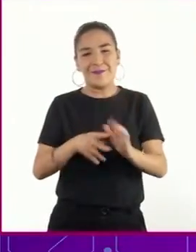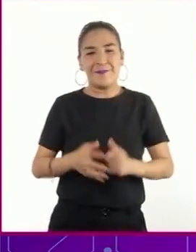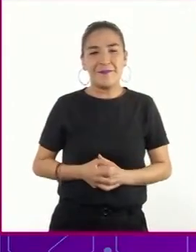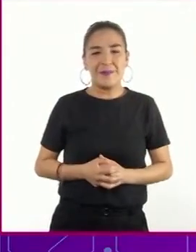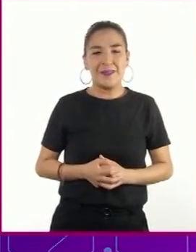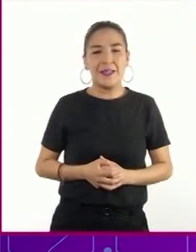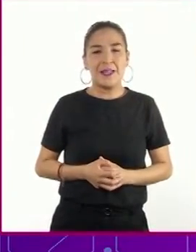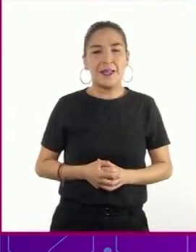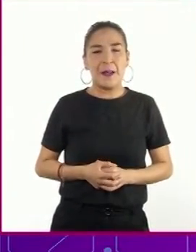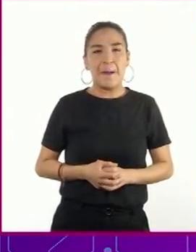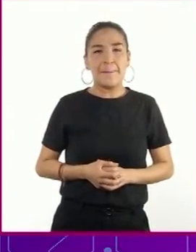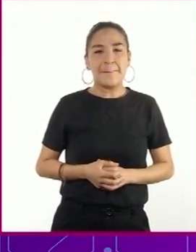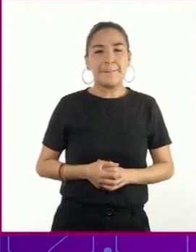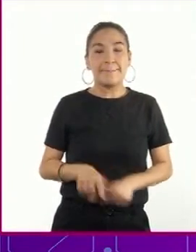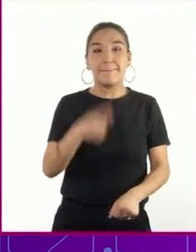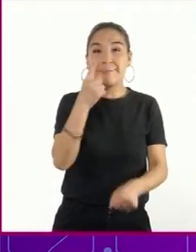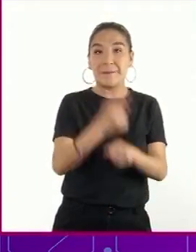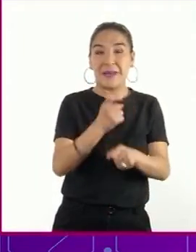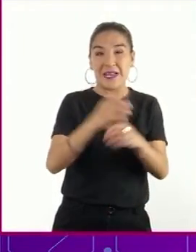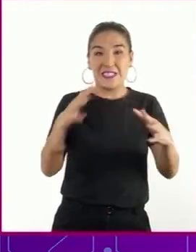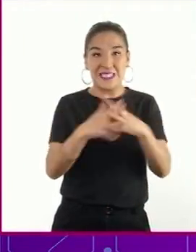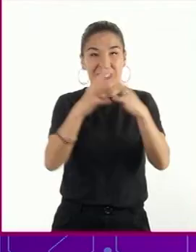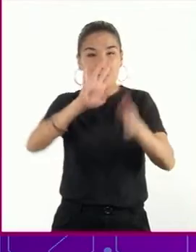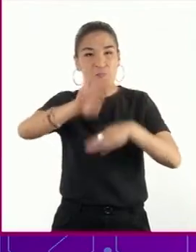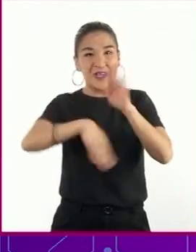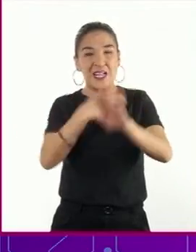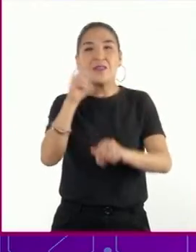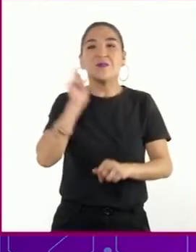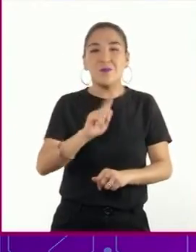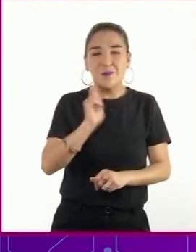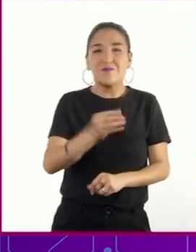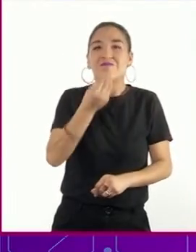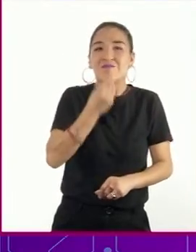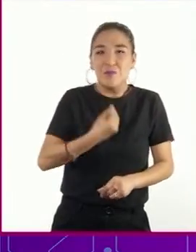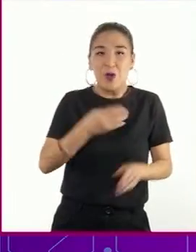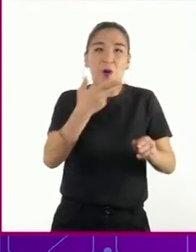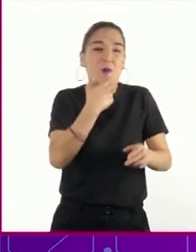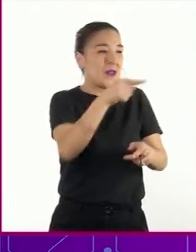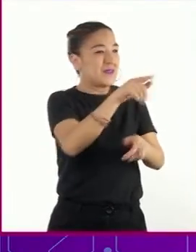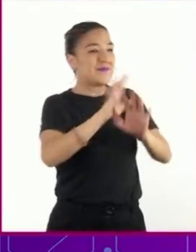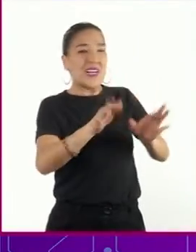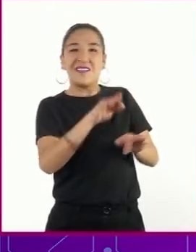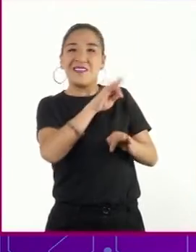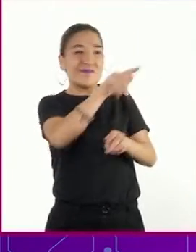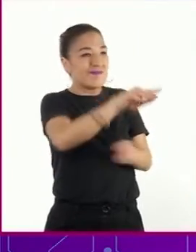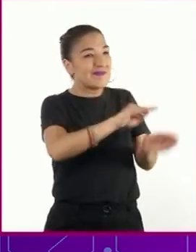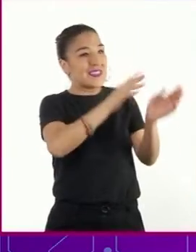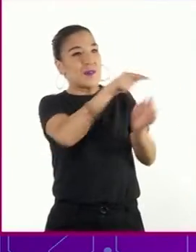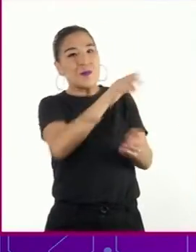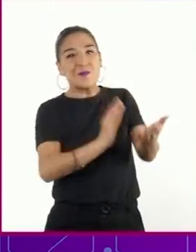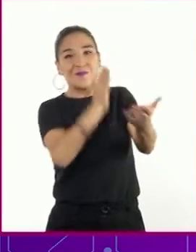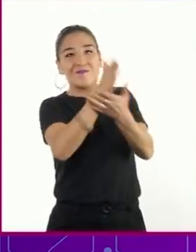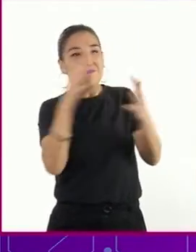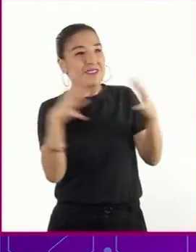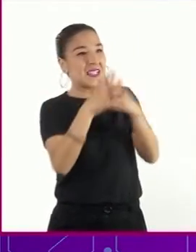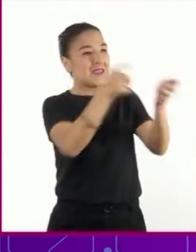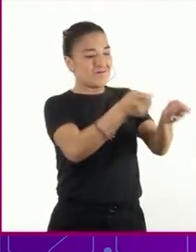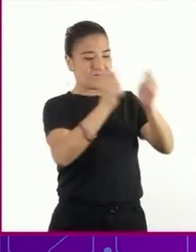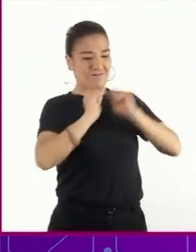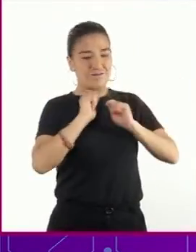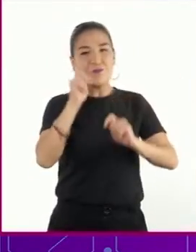Durante la Primera Guerra Mundial, muchas mujeres tuvieron que realizar el trabajo que los hombres ya no hacían por estar en el frente de batalla.